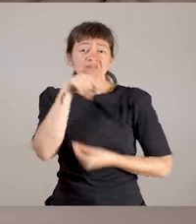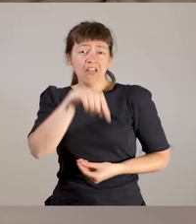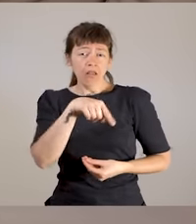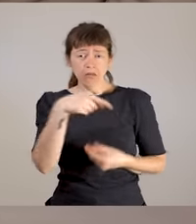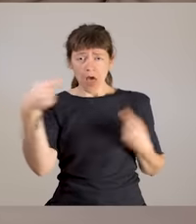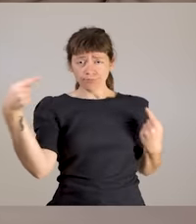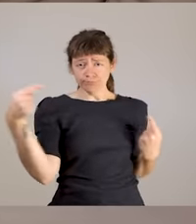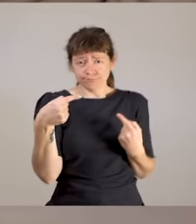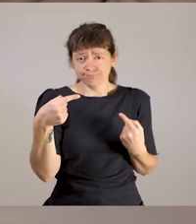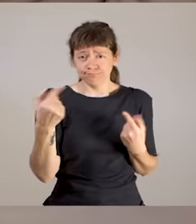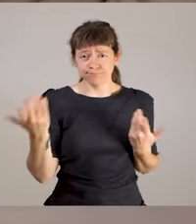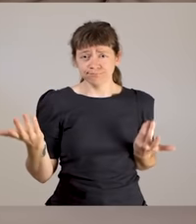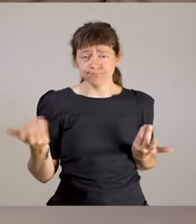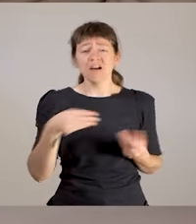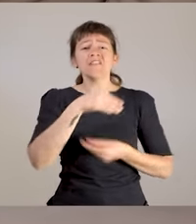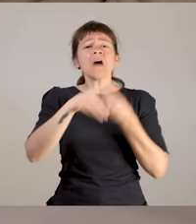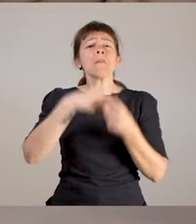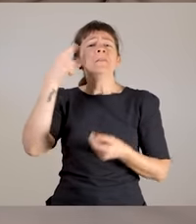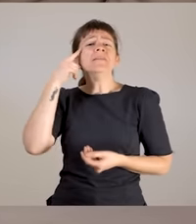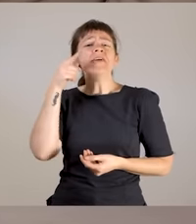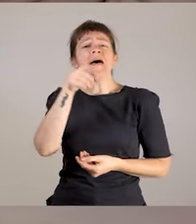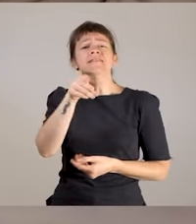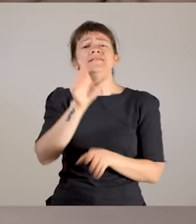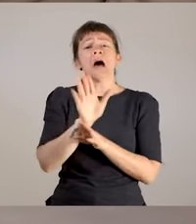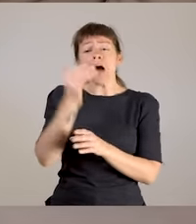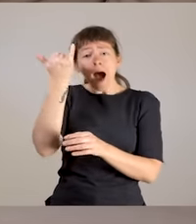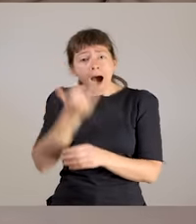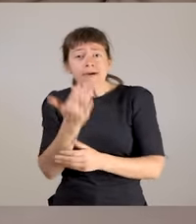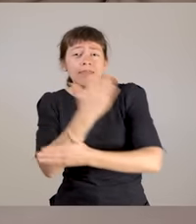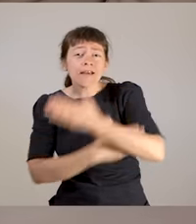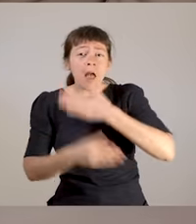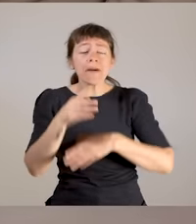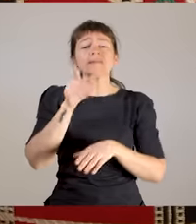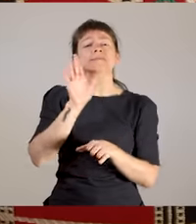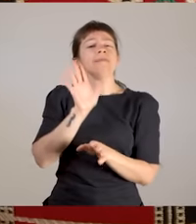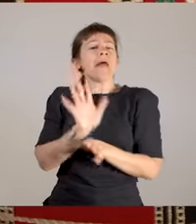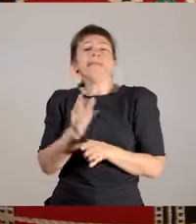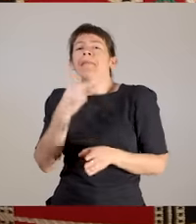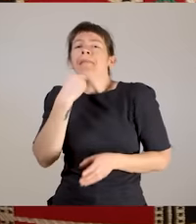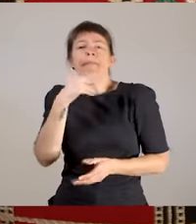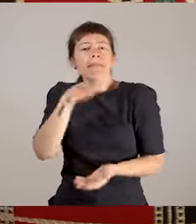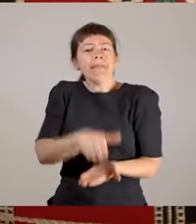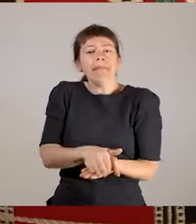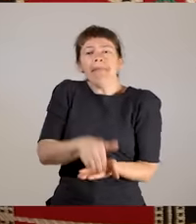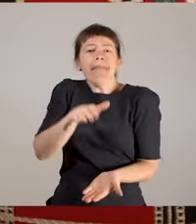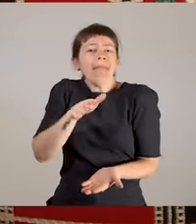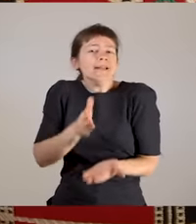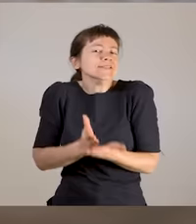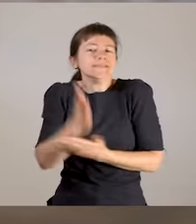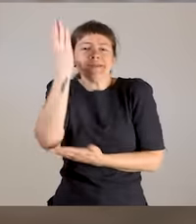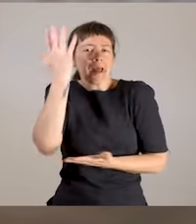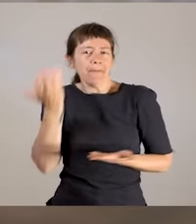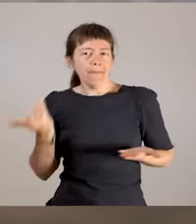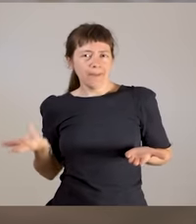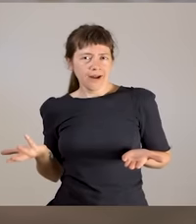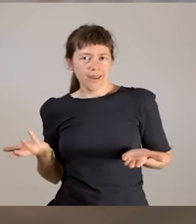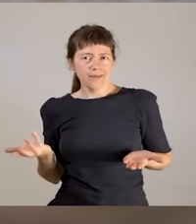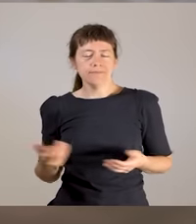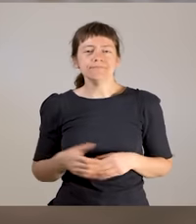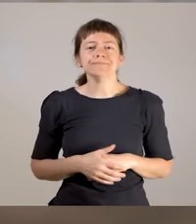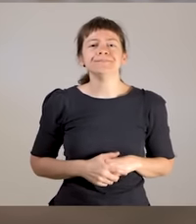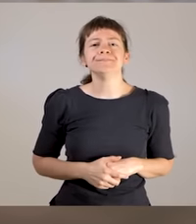sos una niña eterna, sigue creyendo que puede decidir sobre tu ropa, sobre a dónde vas, dónde dejas de ir. O sea, es